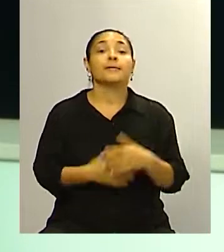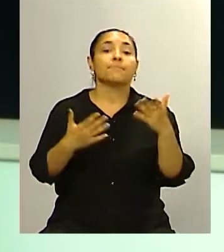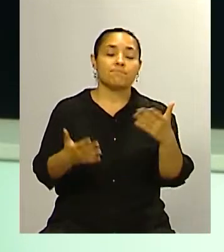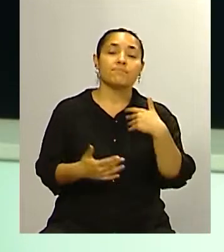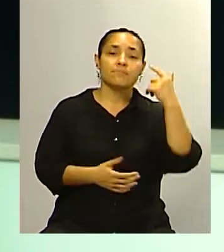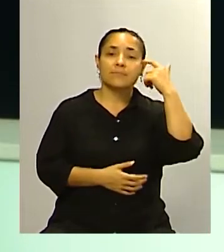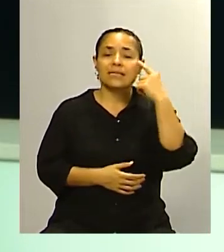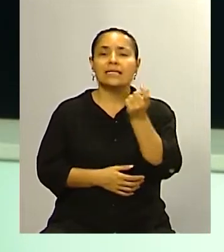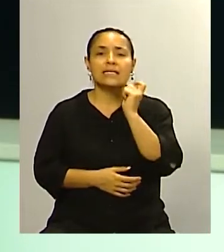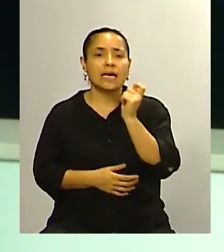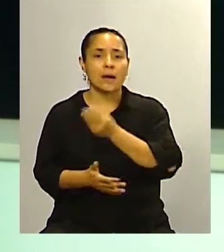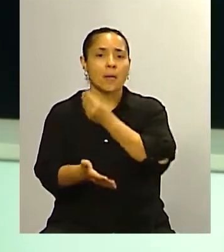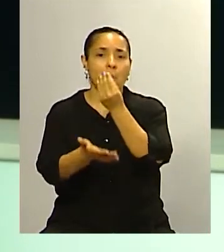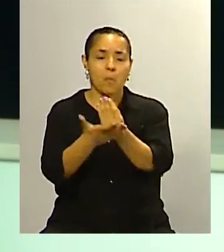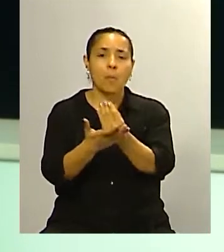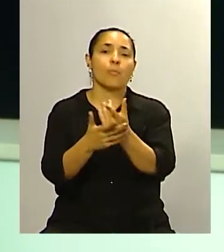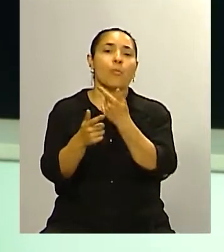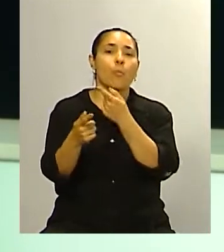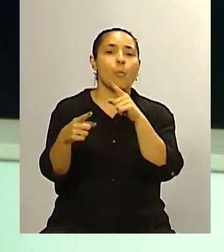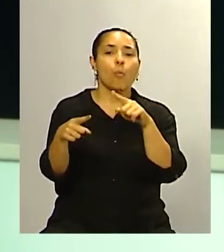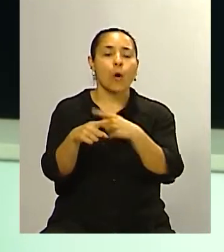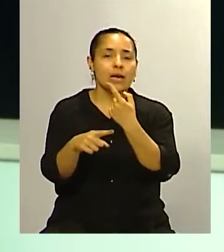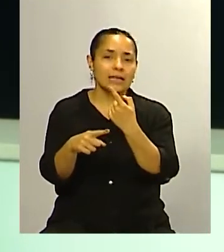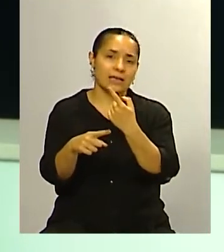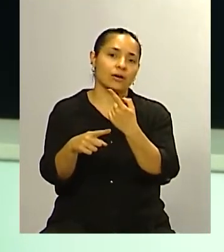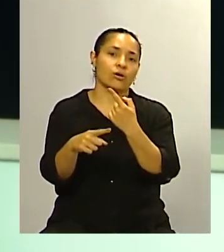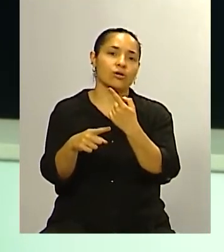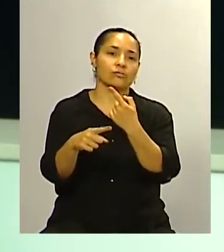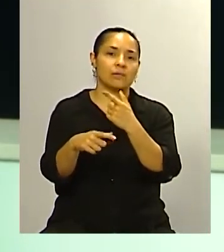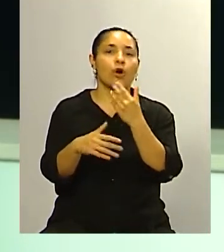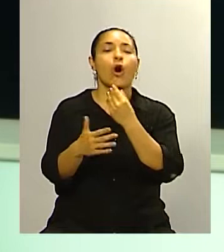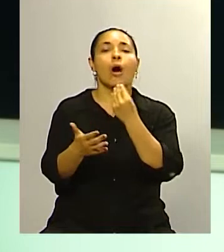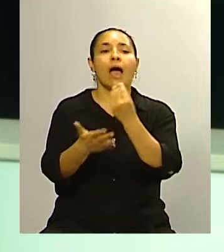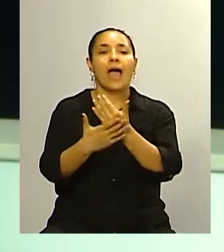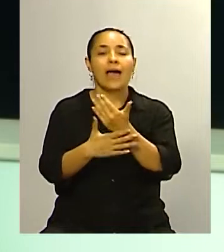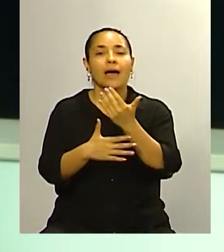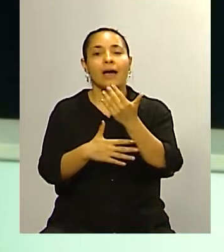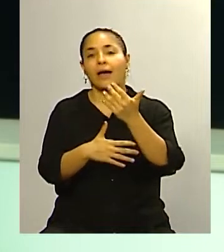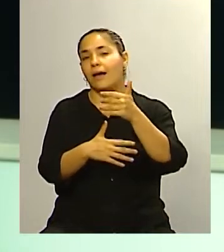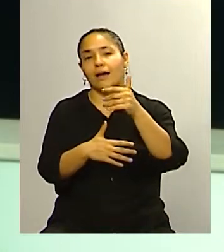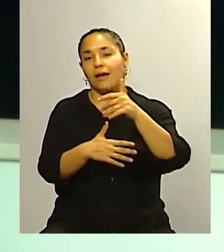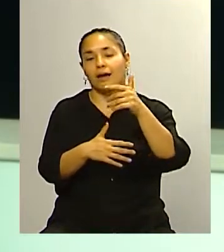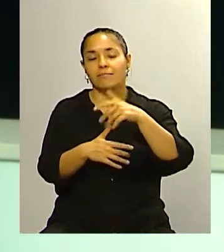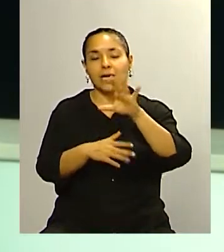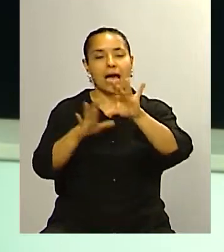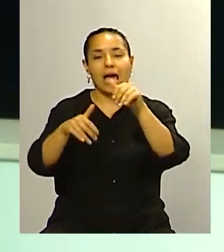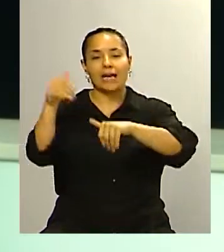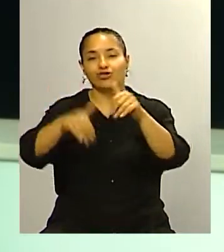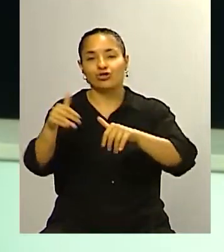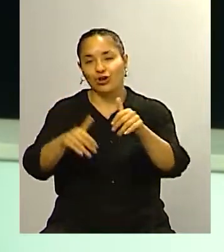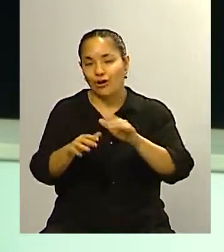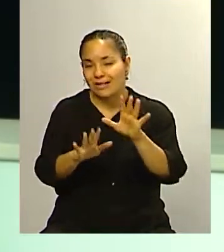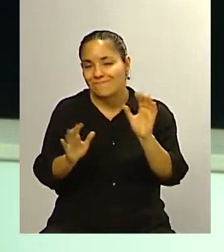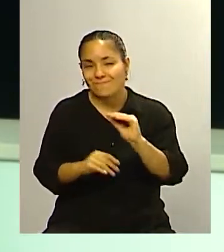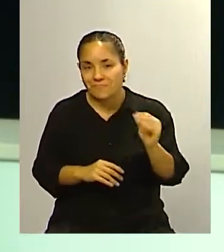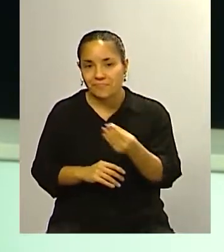está dispuesto a pagar tal vez el costo político de tener una mala elección nuevamente porque hay también nombres que suenan fuerte